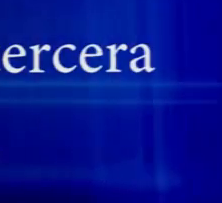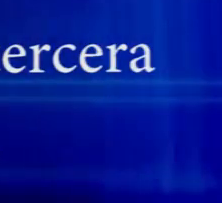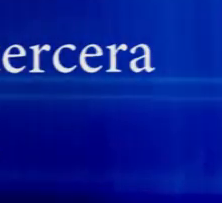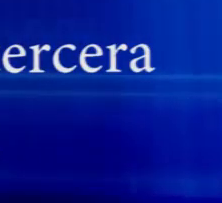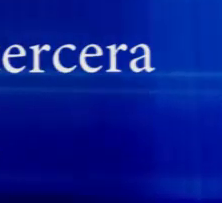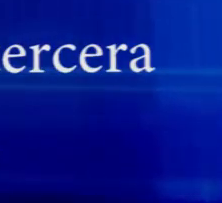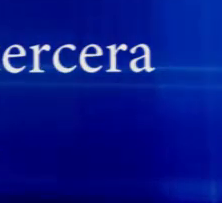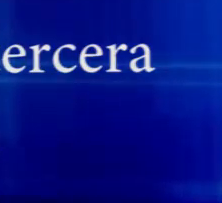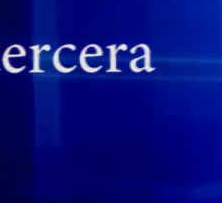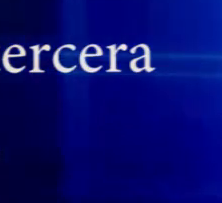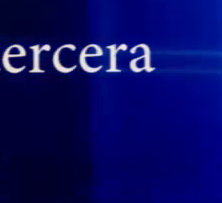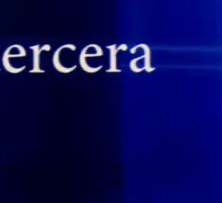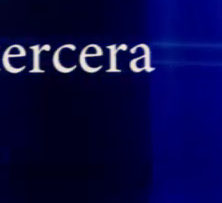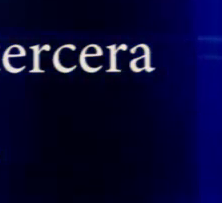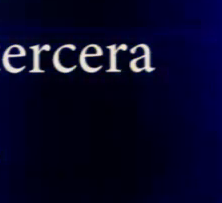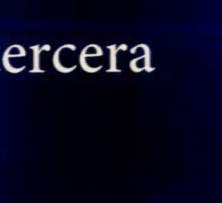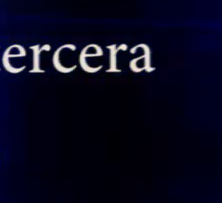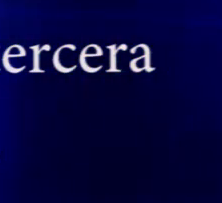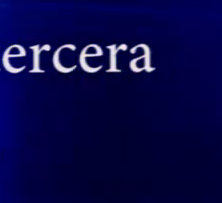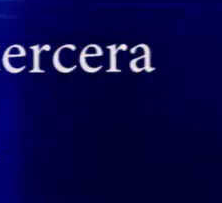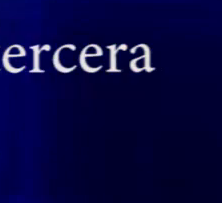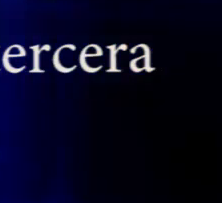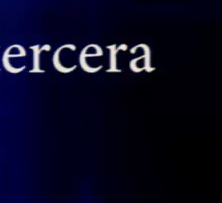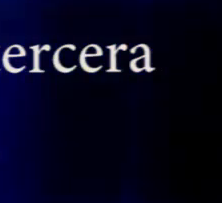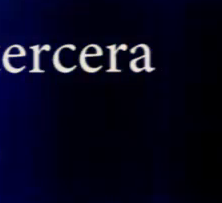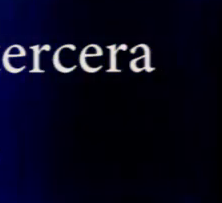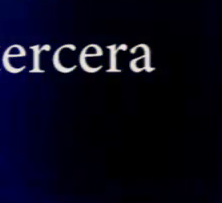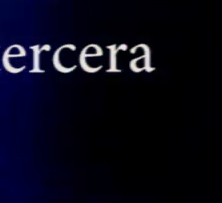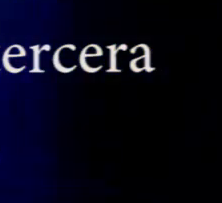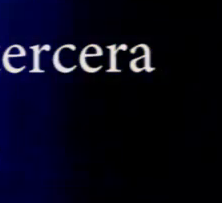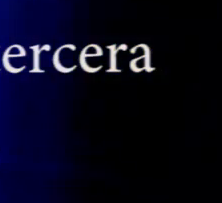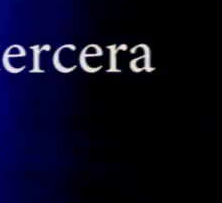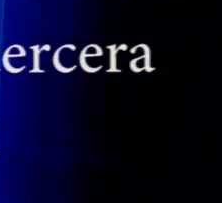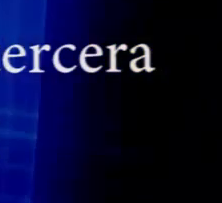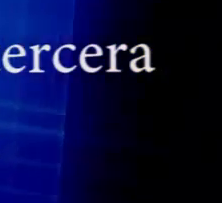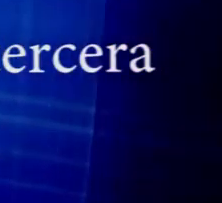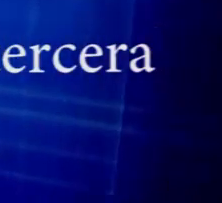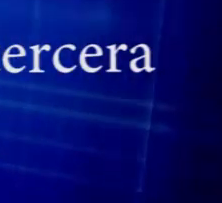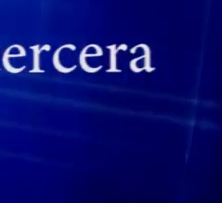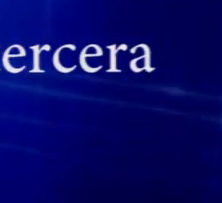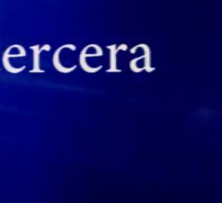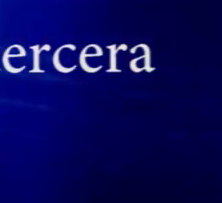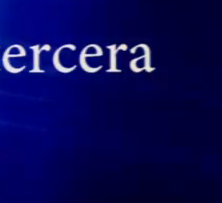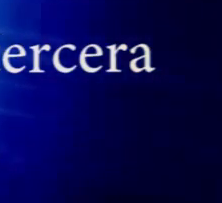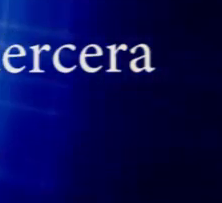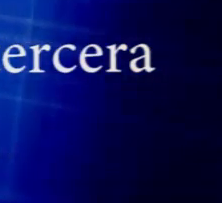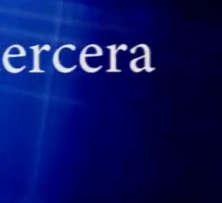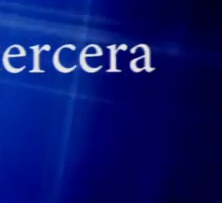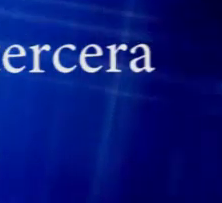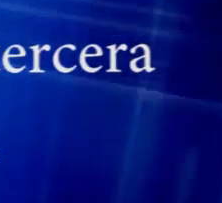Miremos acá Voy a chequear El verso Que no lo puse En el orden Que quisiera